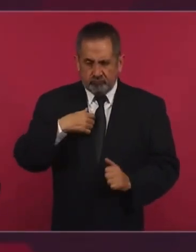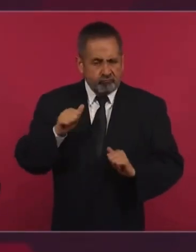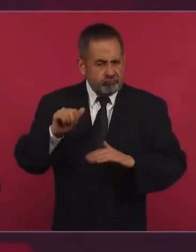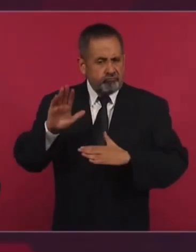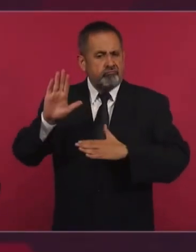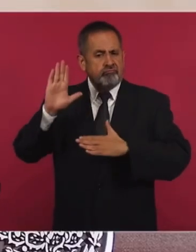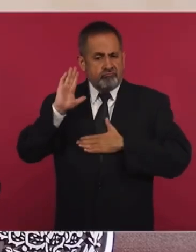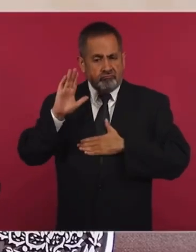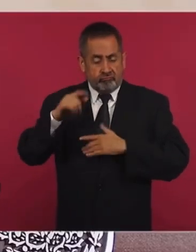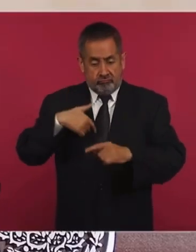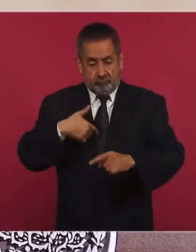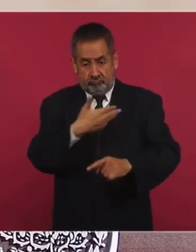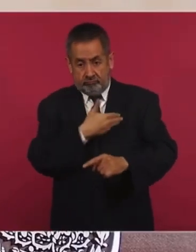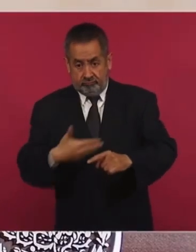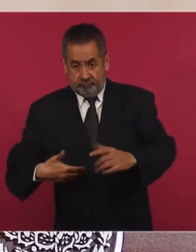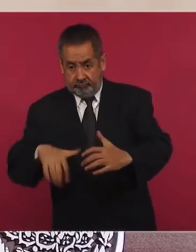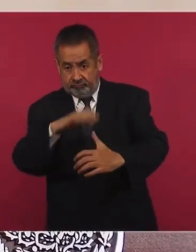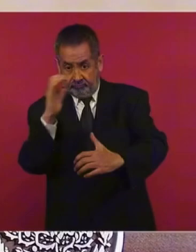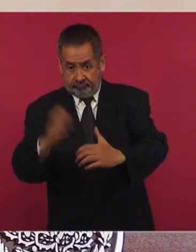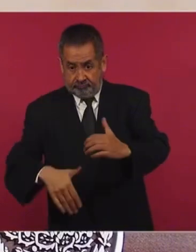de que antes de que termine